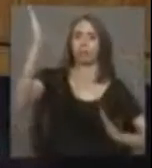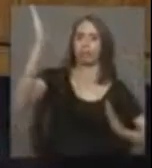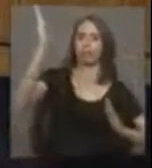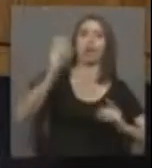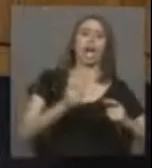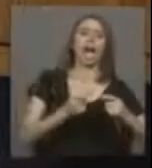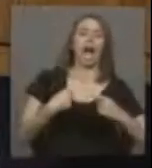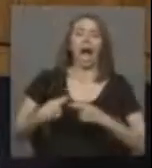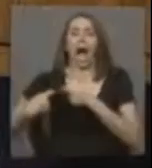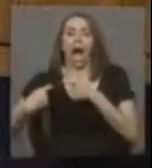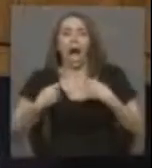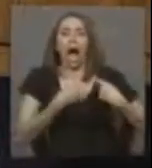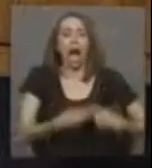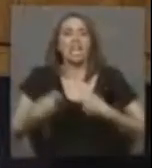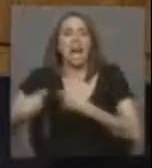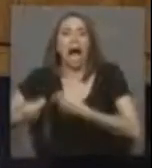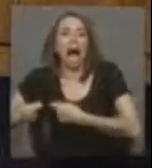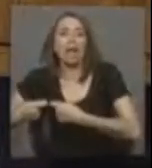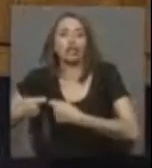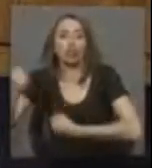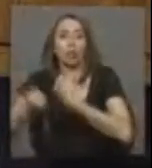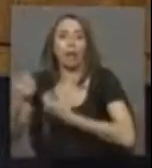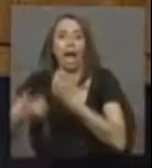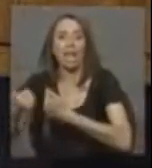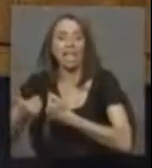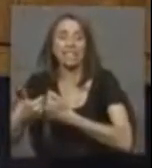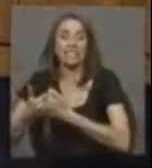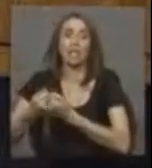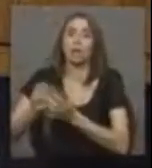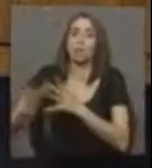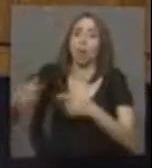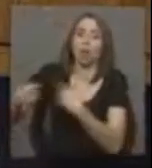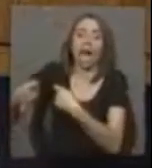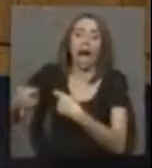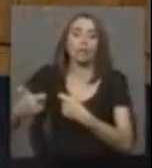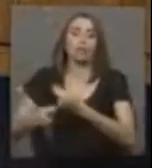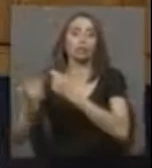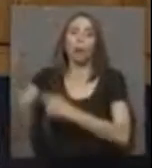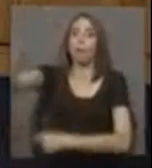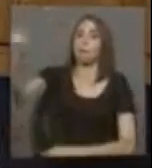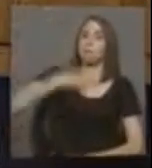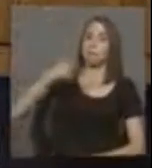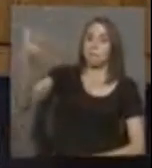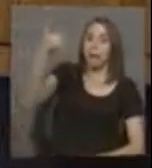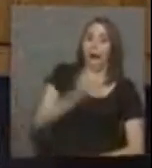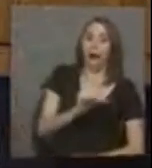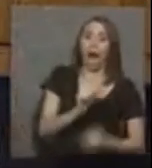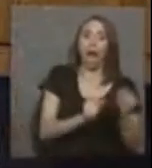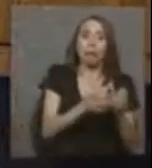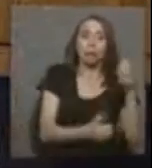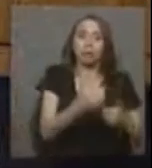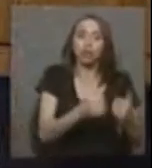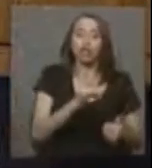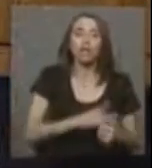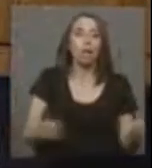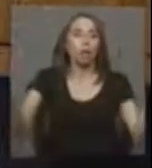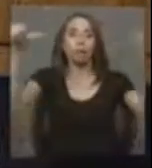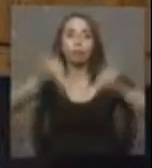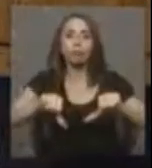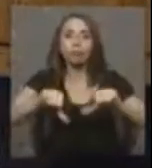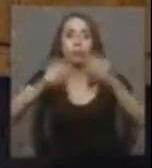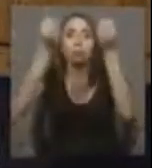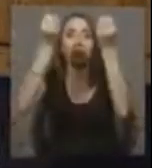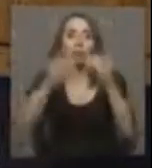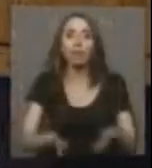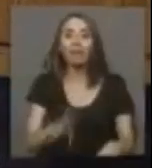costos de producción y el valor pagado al productor. Estamos reventando la producción lechera de Chile. Y con ello hipotecando